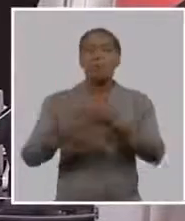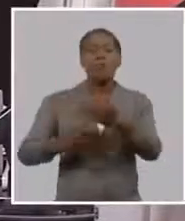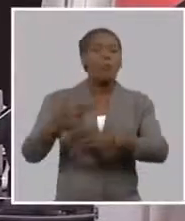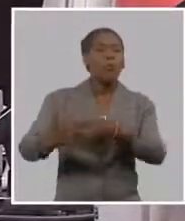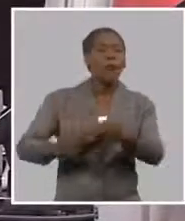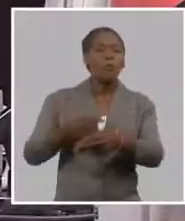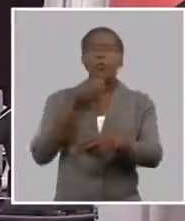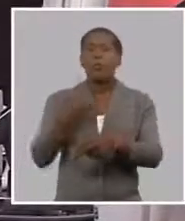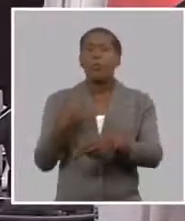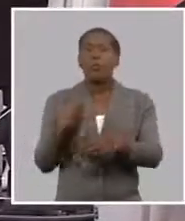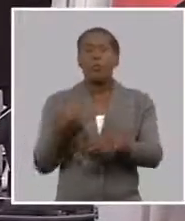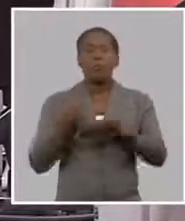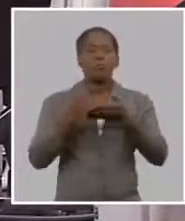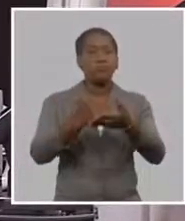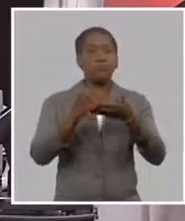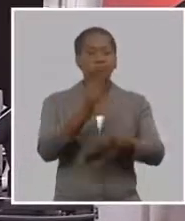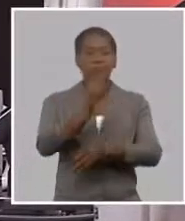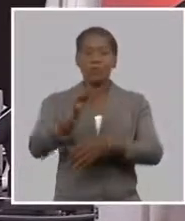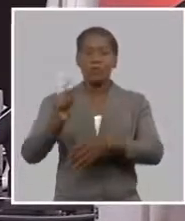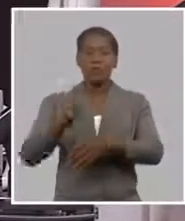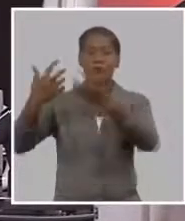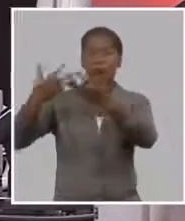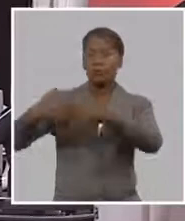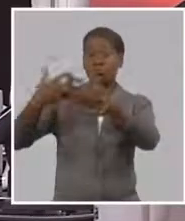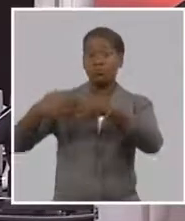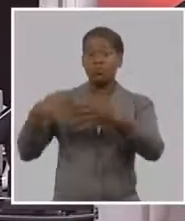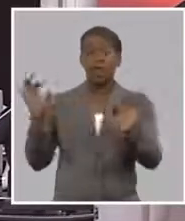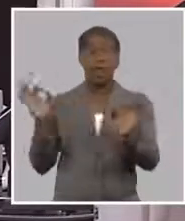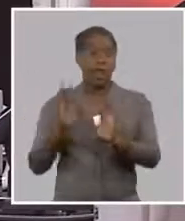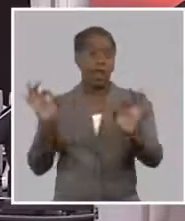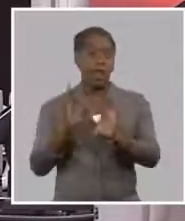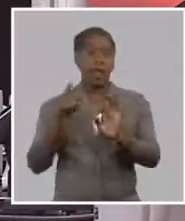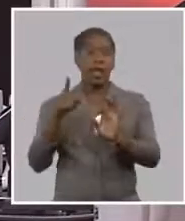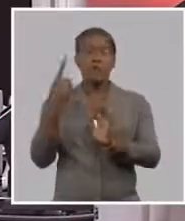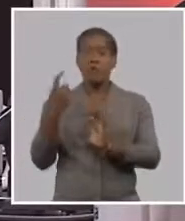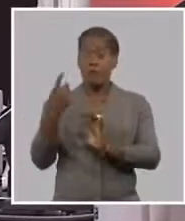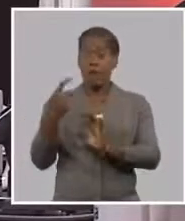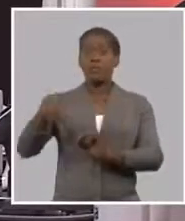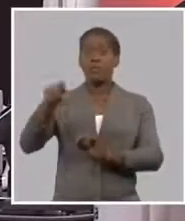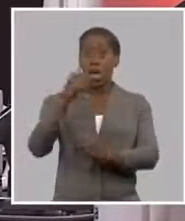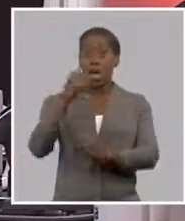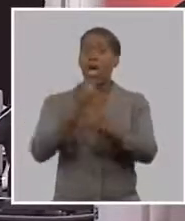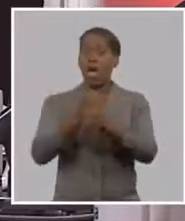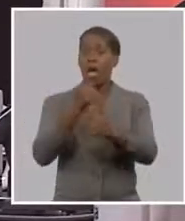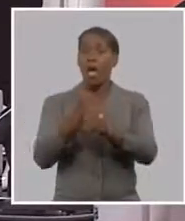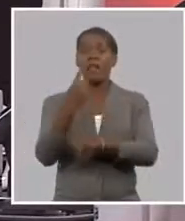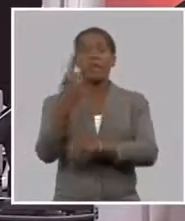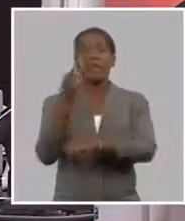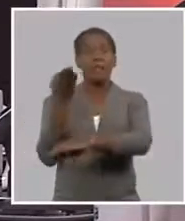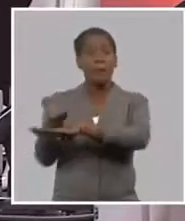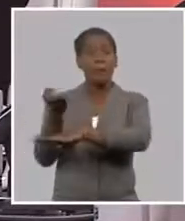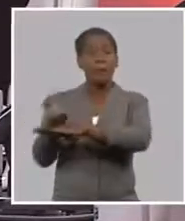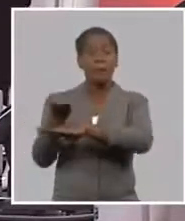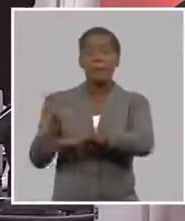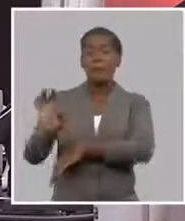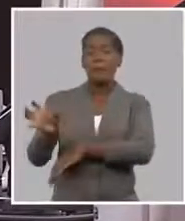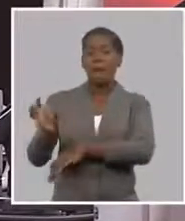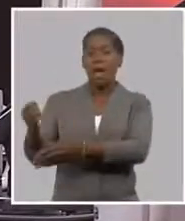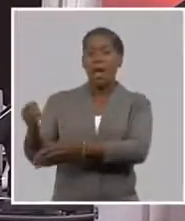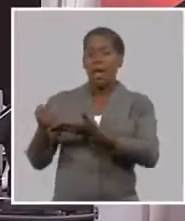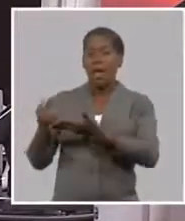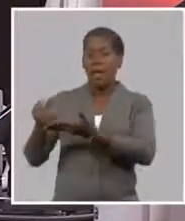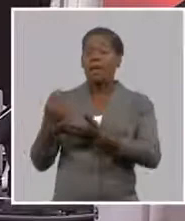estimular el crédito de los productores que por lo que sabemos todavía no es suficiente los productores que piden crédito, cómo tratar de